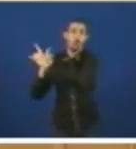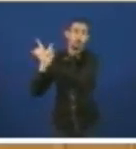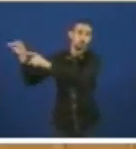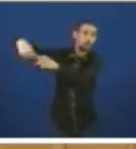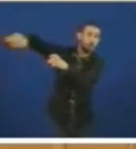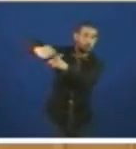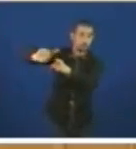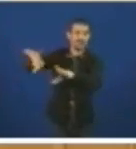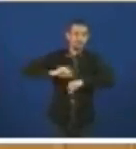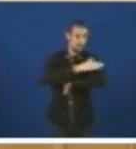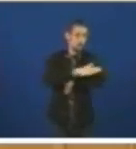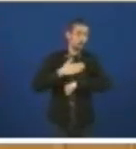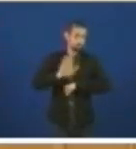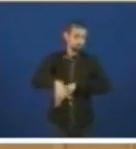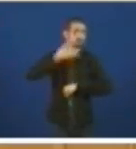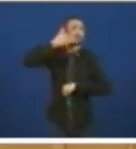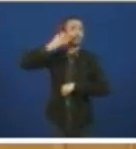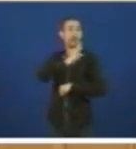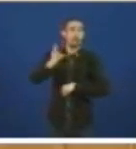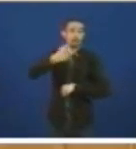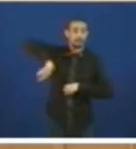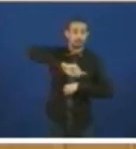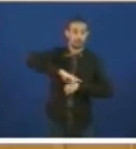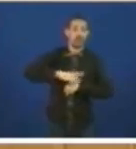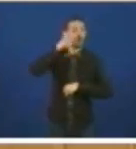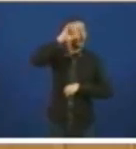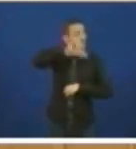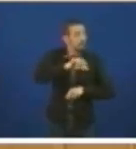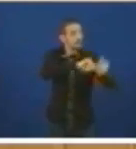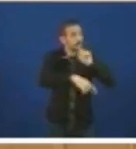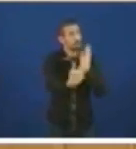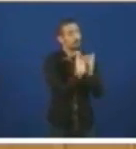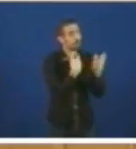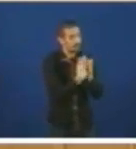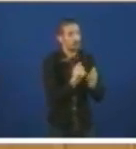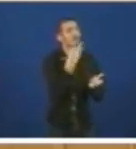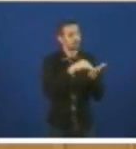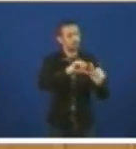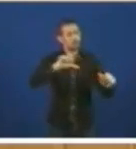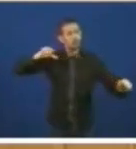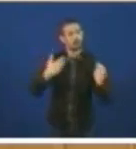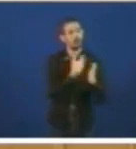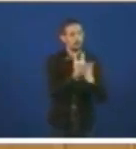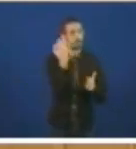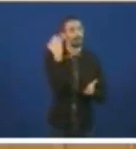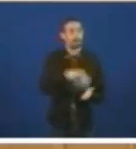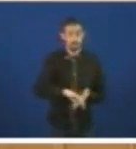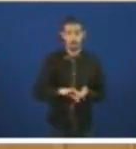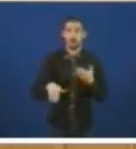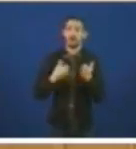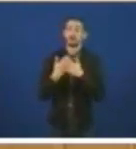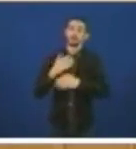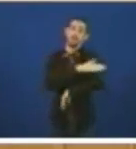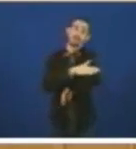un goberno que por diferencia está escoitando este problema en reiteradas oportunidades o antigo Ministro de Industria o